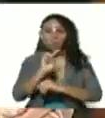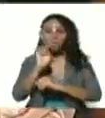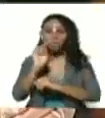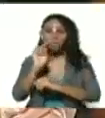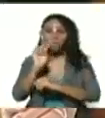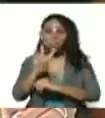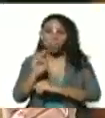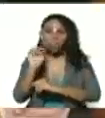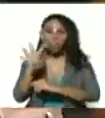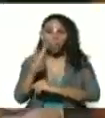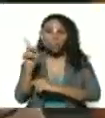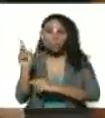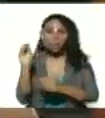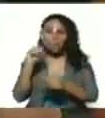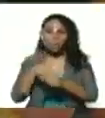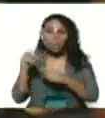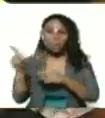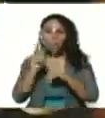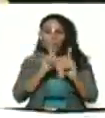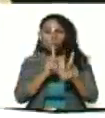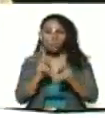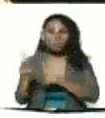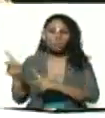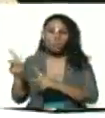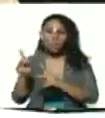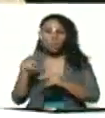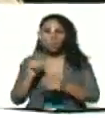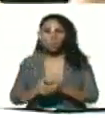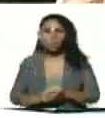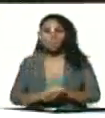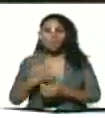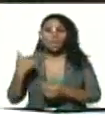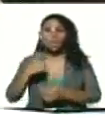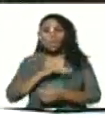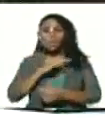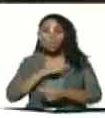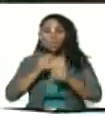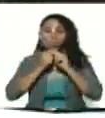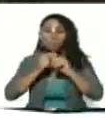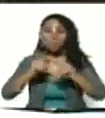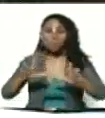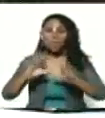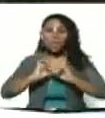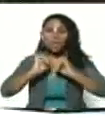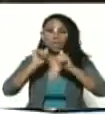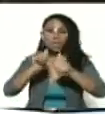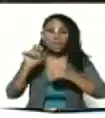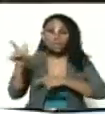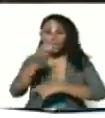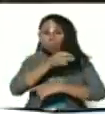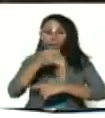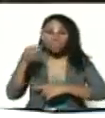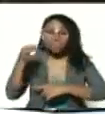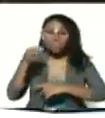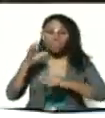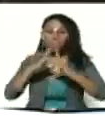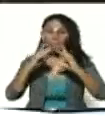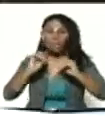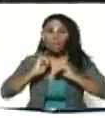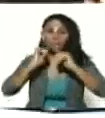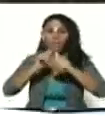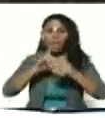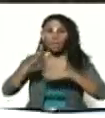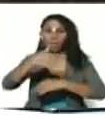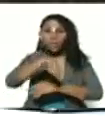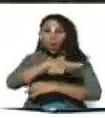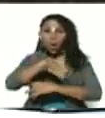incorporado a esta programación excelente ir nosotros desplegando iniciativas perfeccionando todas las iniciativas que